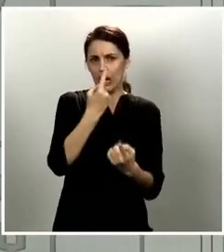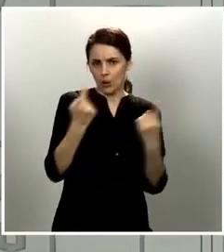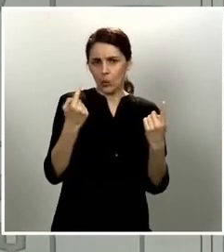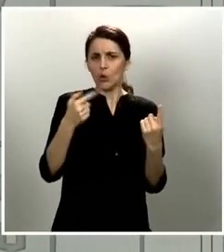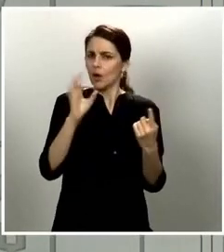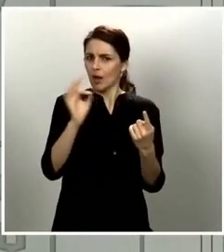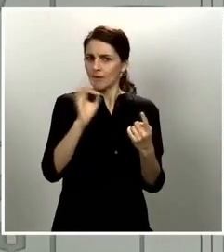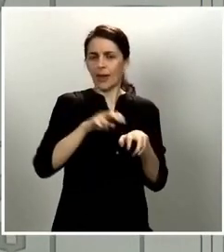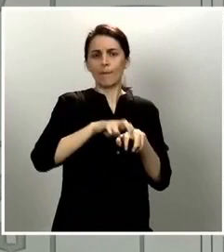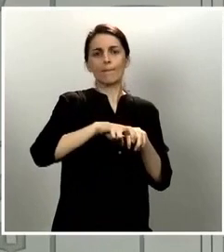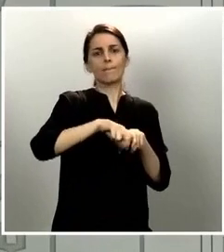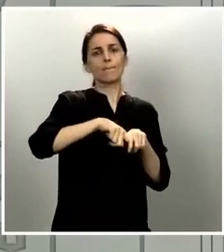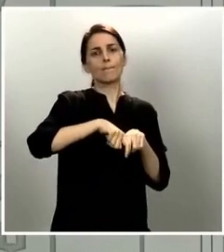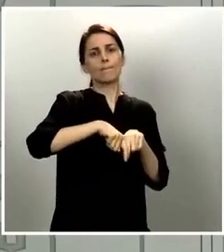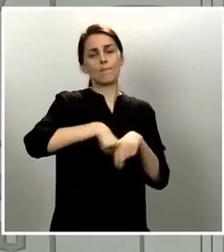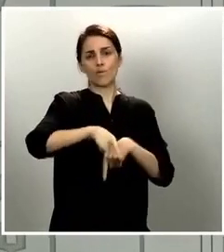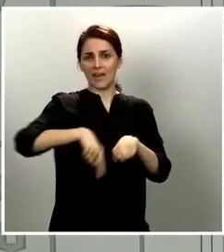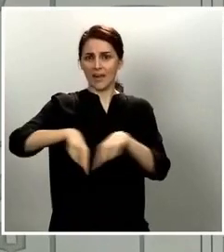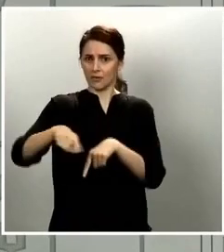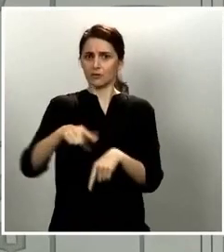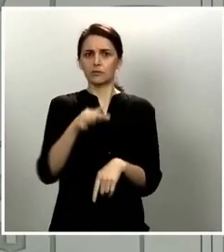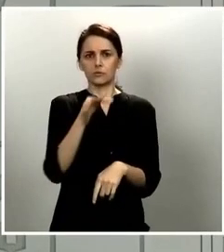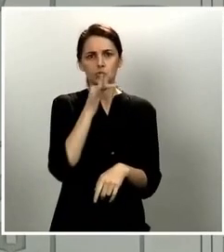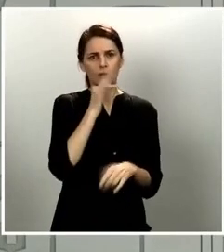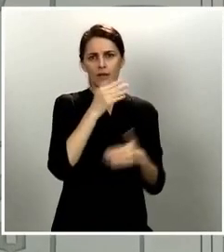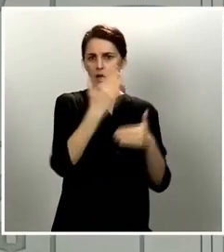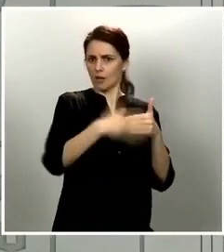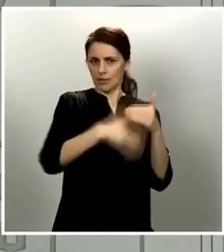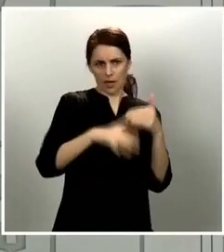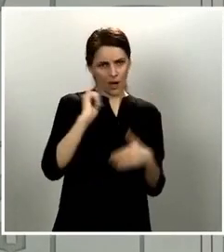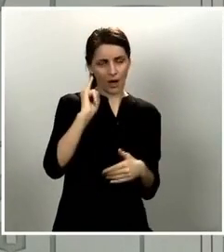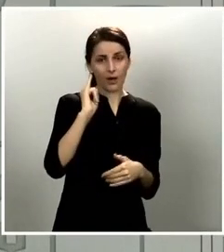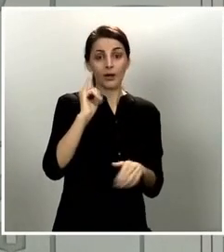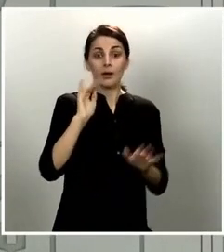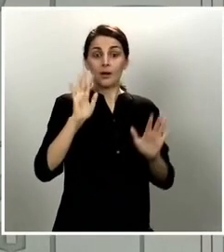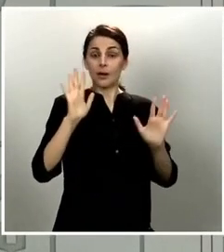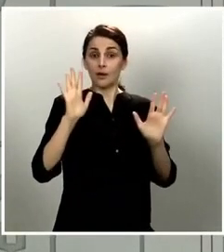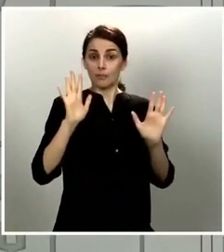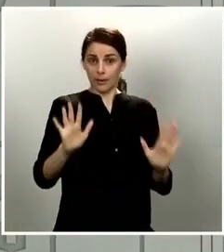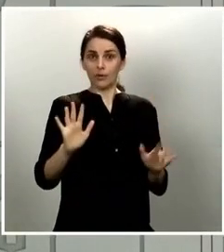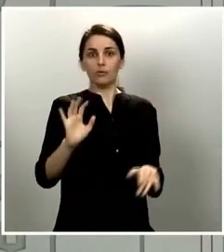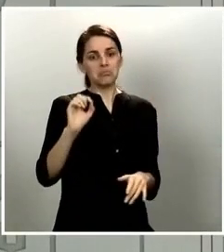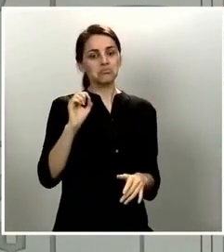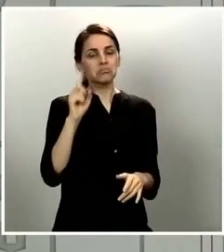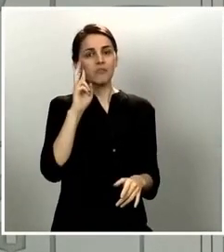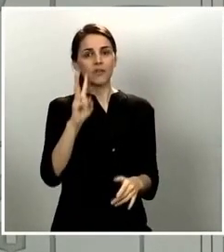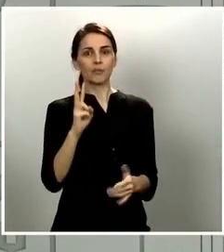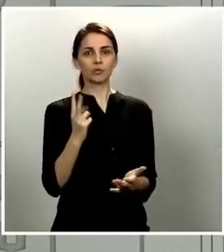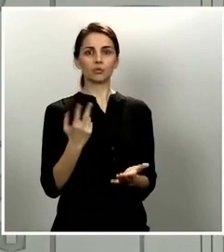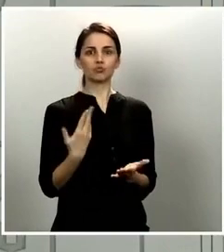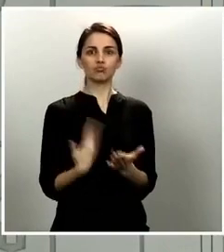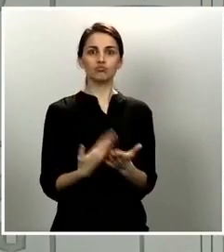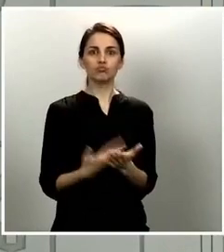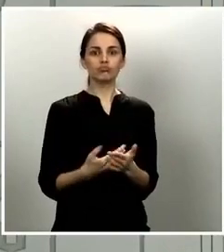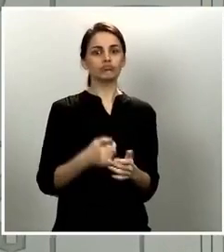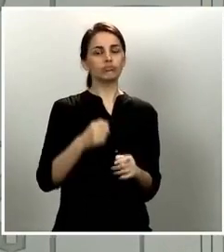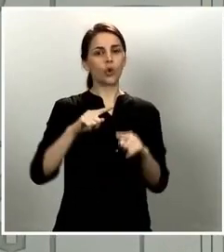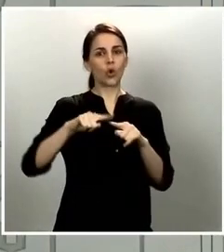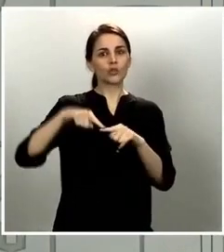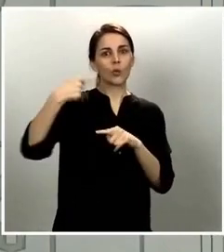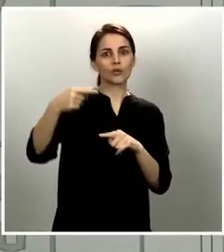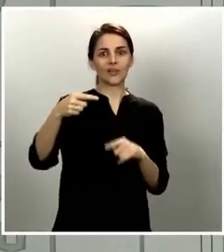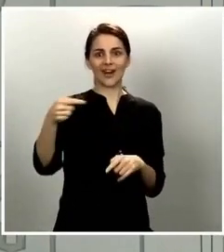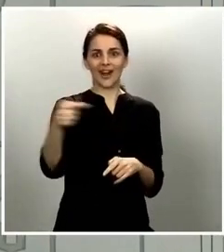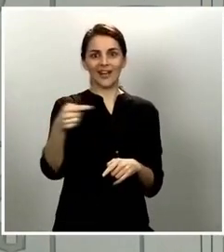movilidad, sabemos que por ahora no se está observando ningún efecto negativo en las tendencias que